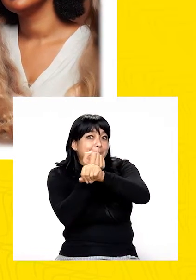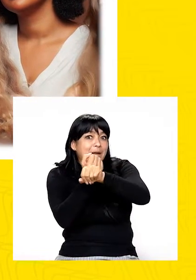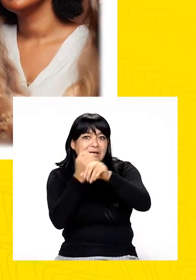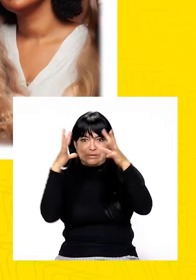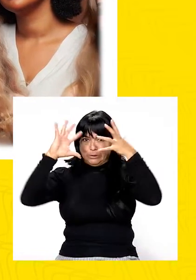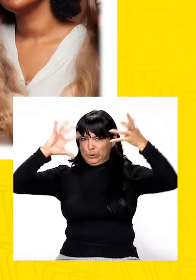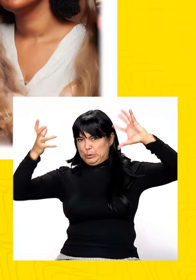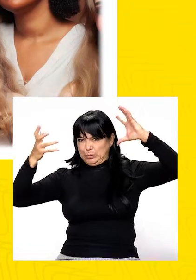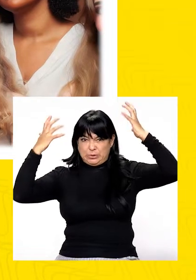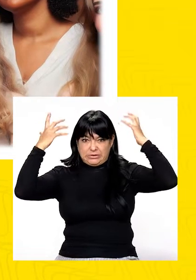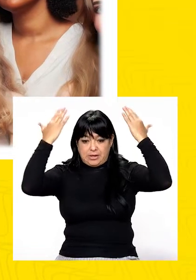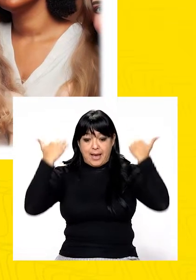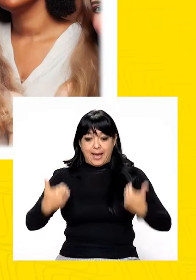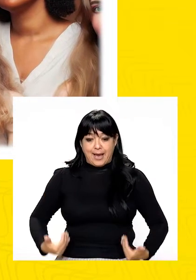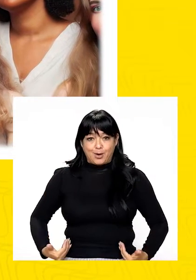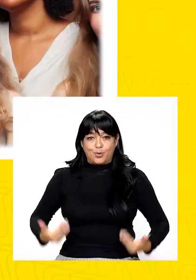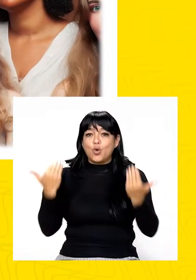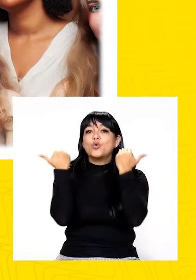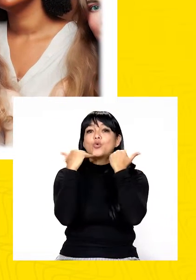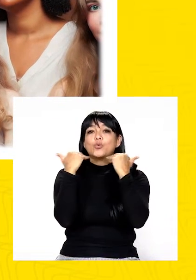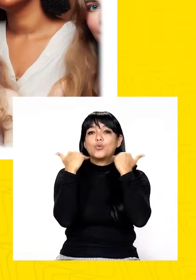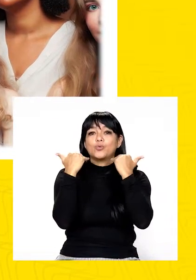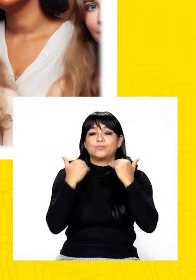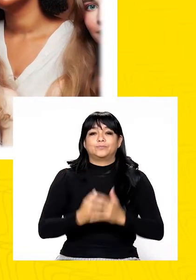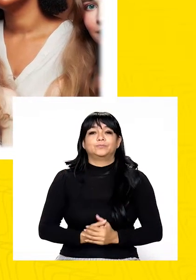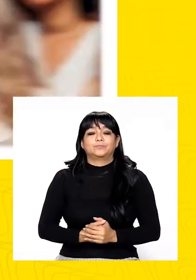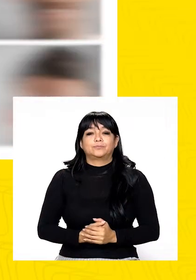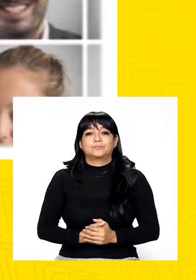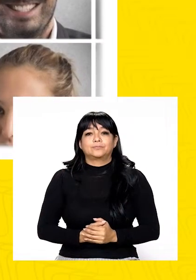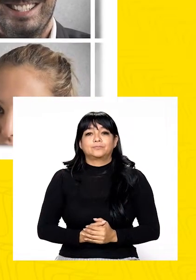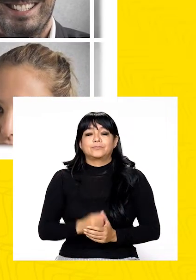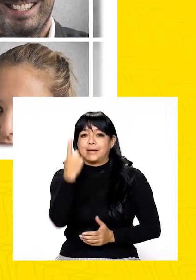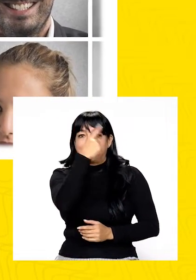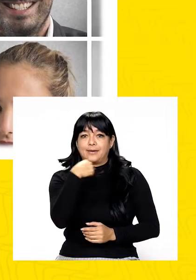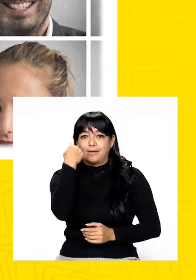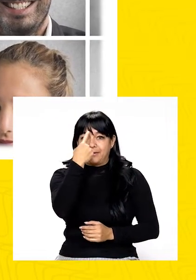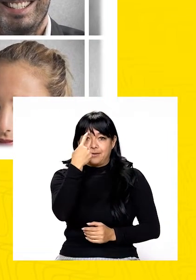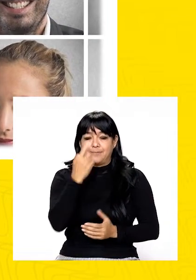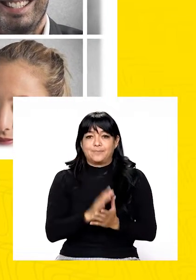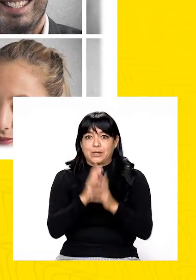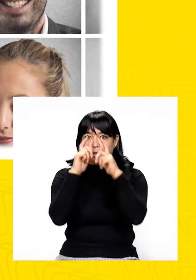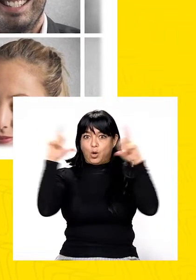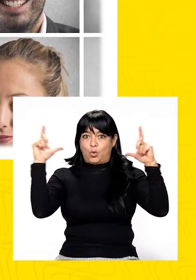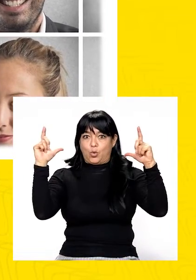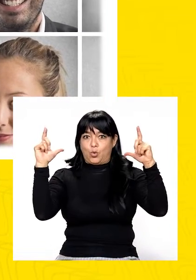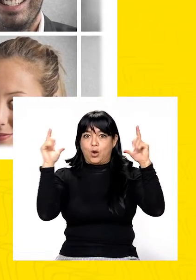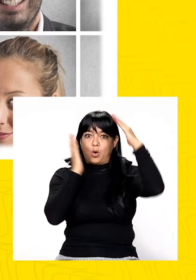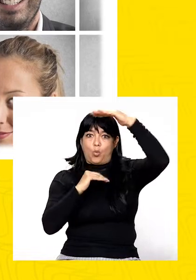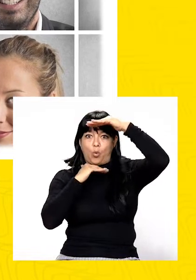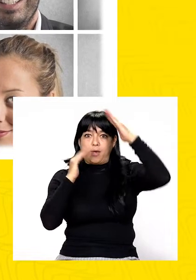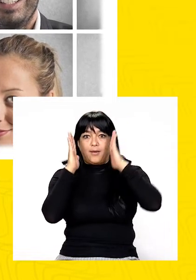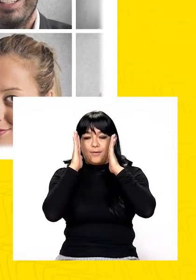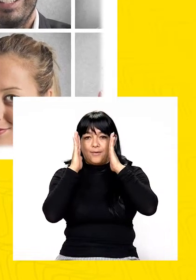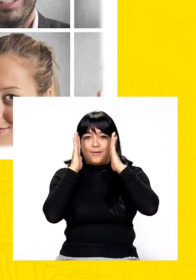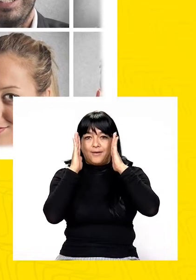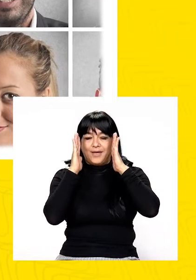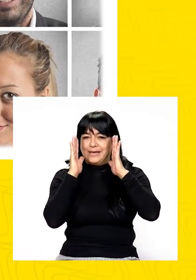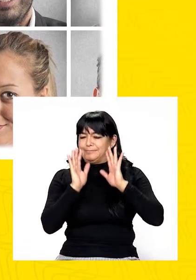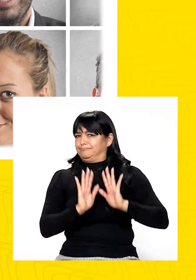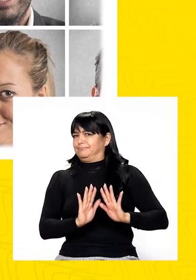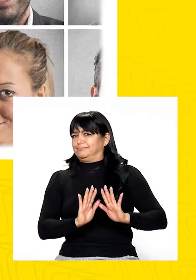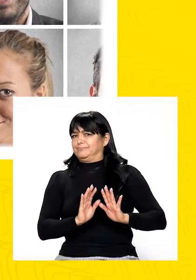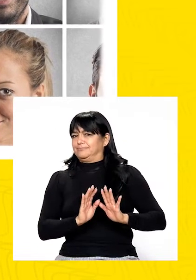rubio, desordenado, largo, corto. Cara 2. Ancha, cuadrada,